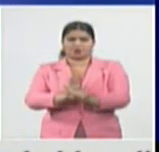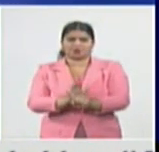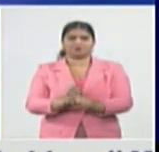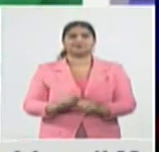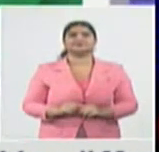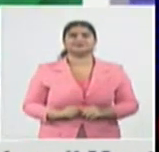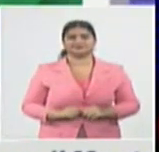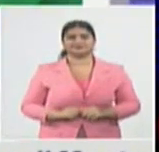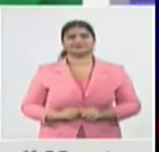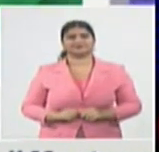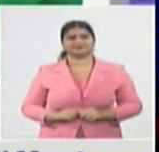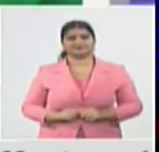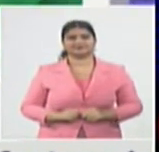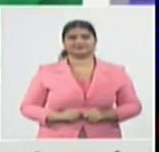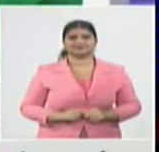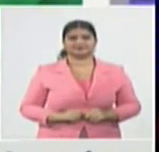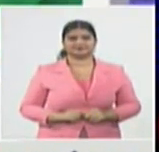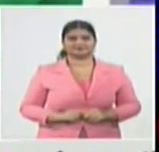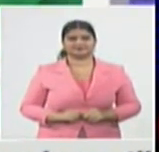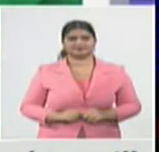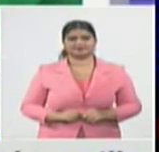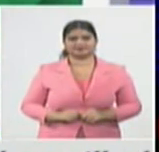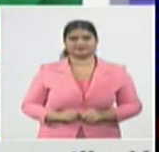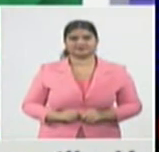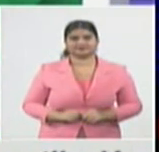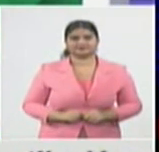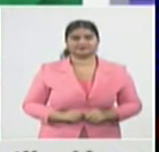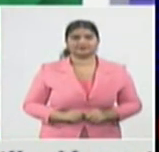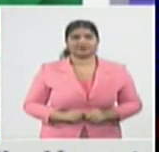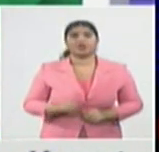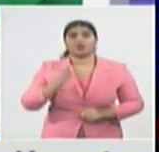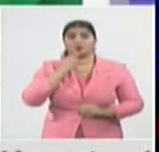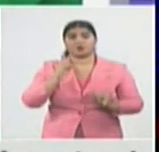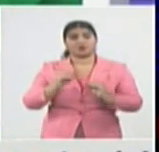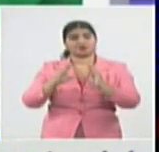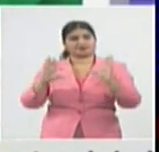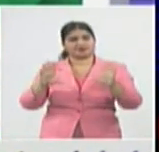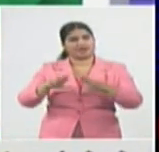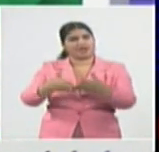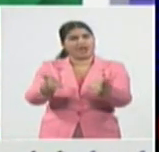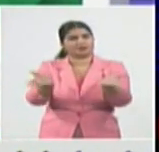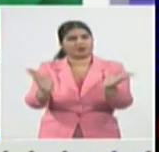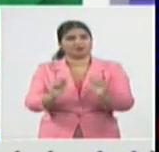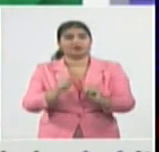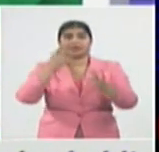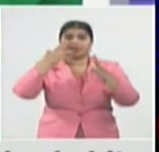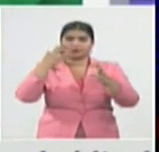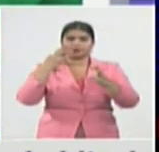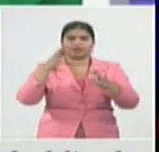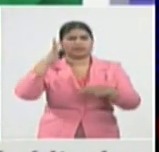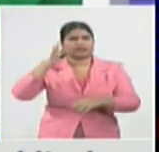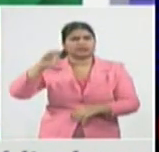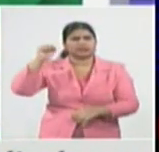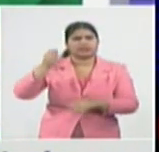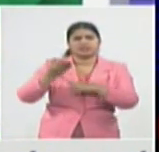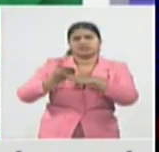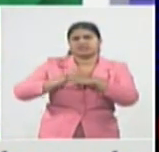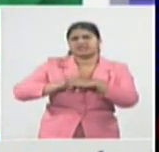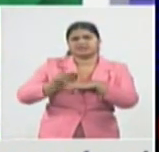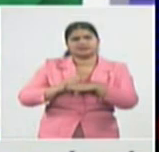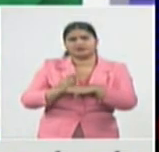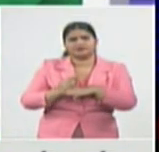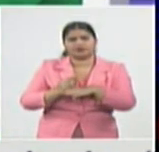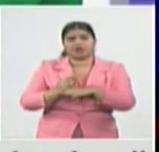es importante destacar antes de entrarnos de que es el apoyo social que estamos viviendo un contexto social bien complejo por la situación